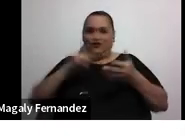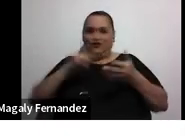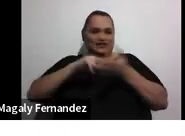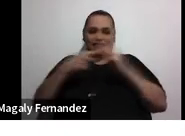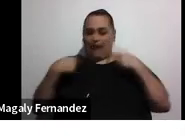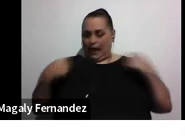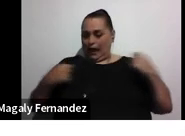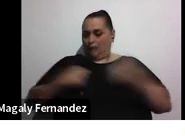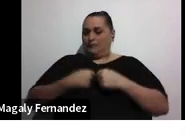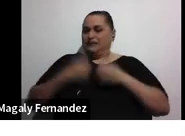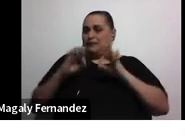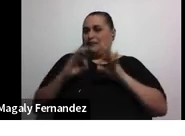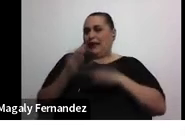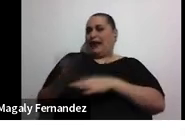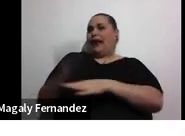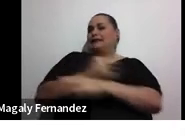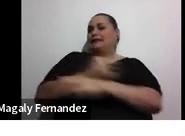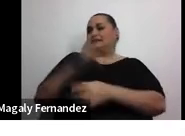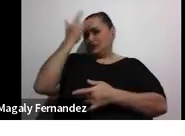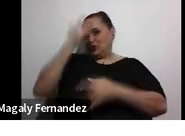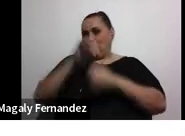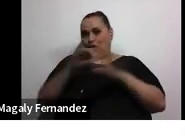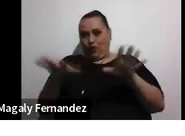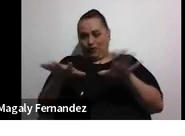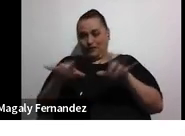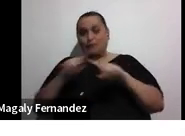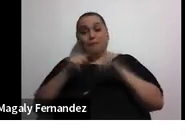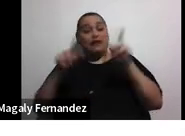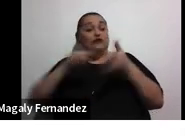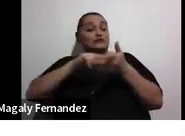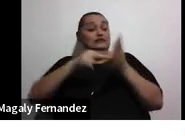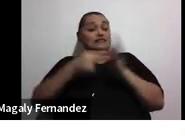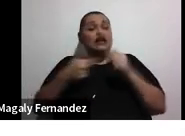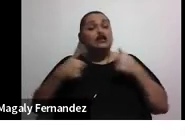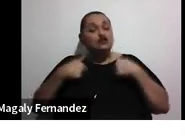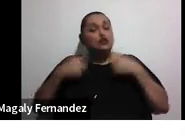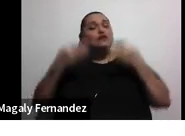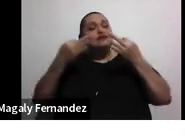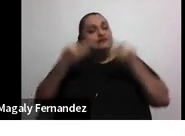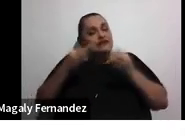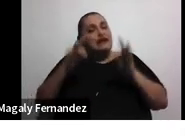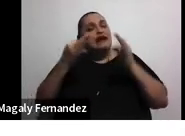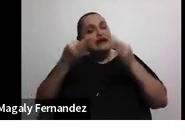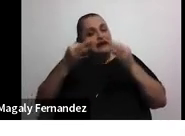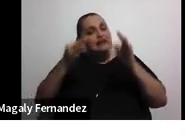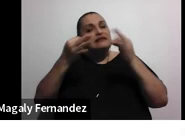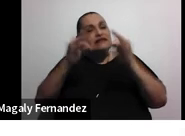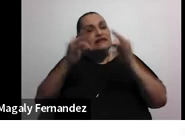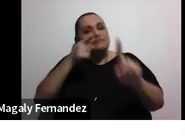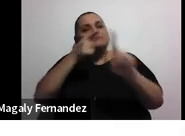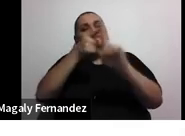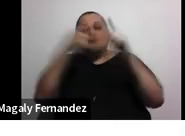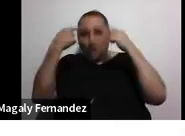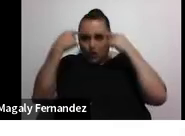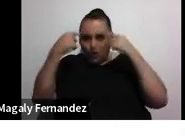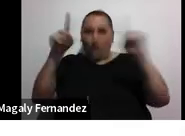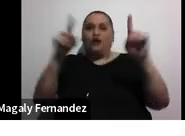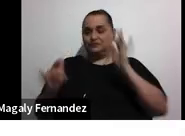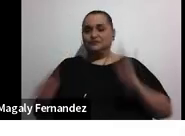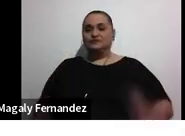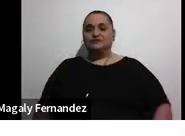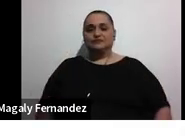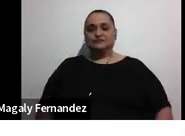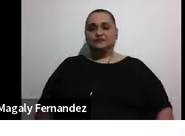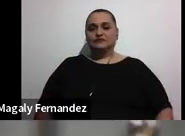significa que efectivamente estoy tratando de llegar a hacerlo pero tal vez no lo logre no sé estoy